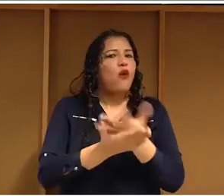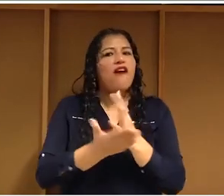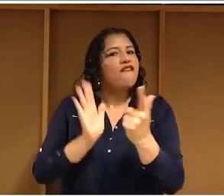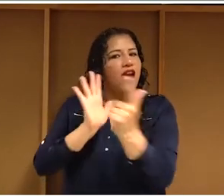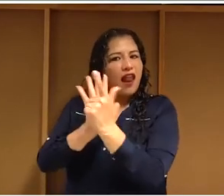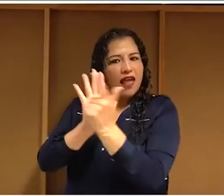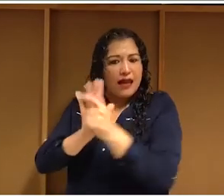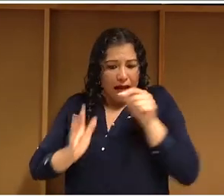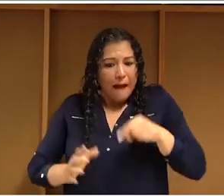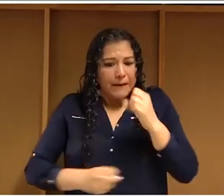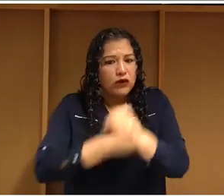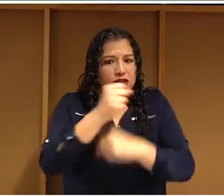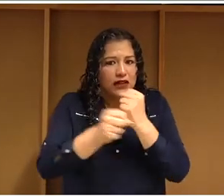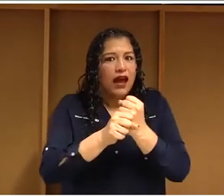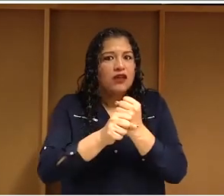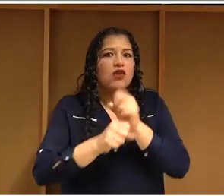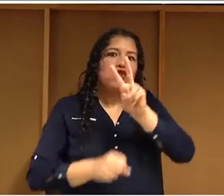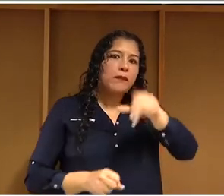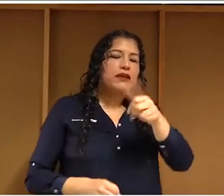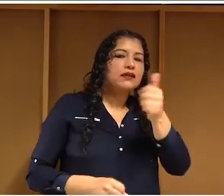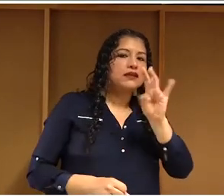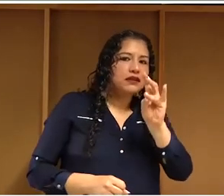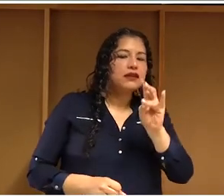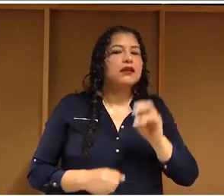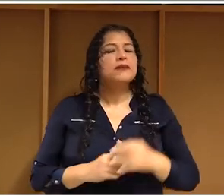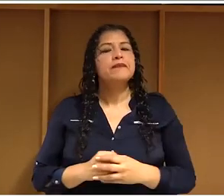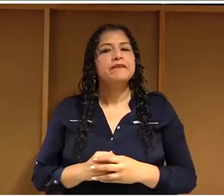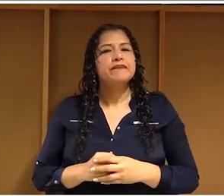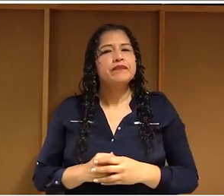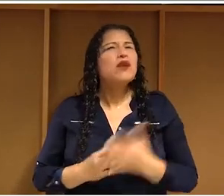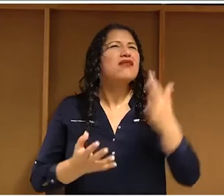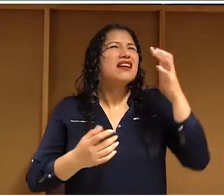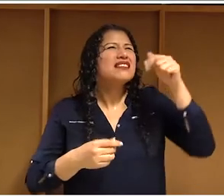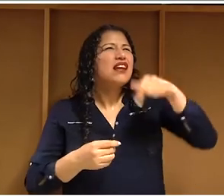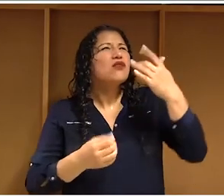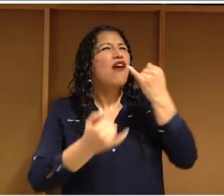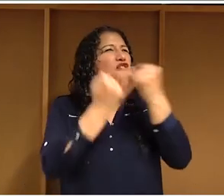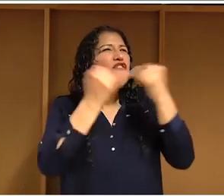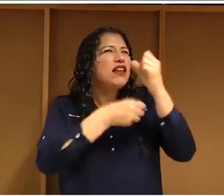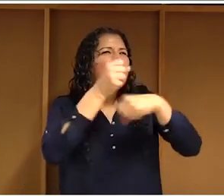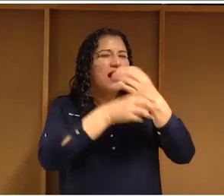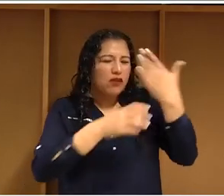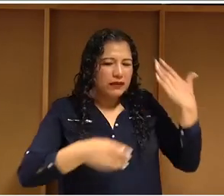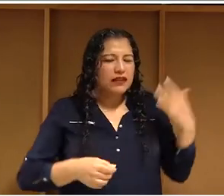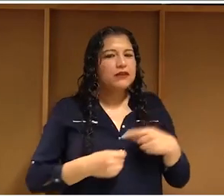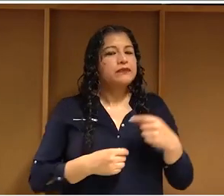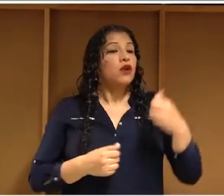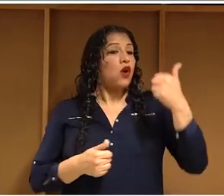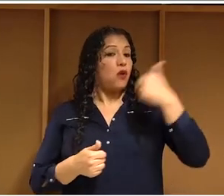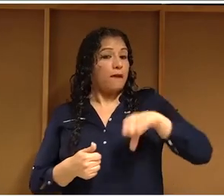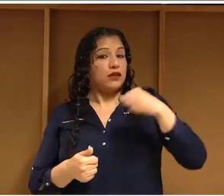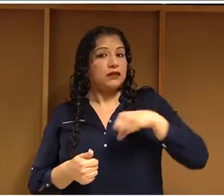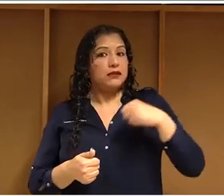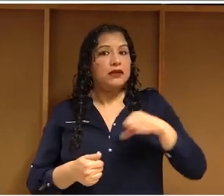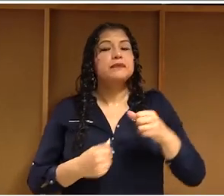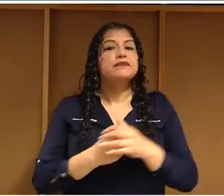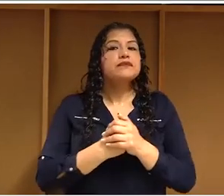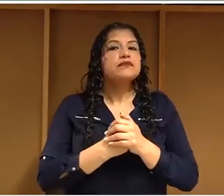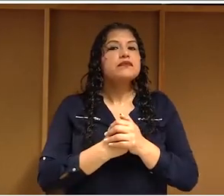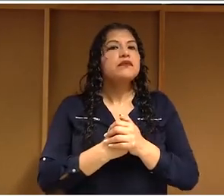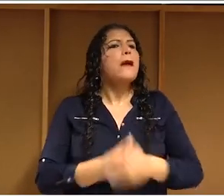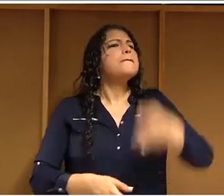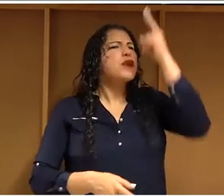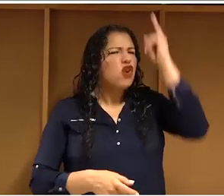a inicios de este año por ejemplo tuvimos un caso en el que a fines del año pasado en el que una municipalidad en Perú prohibió jugar Pokémon Go